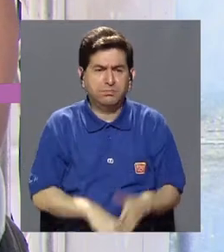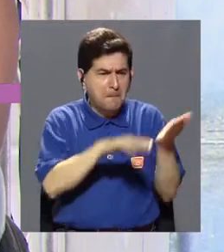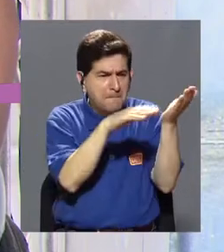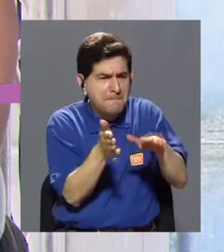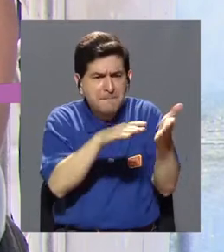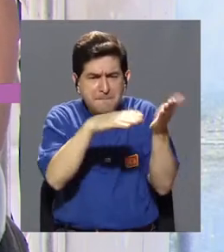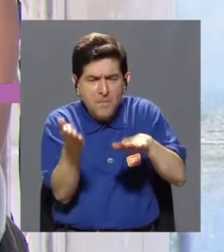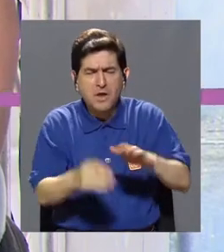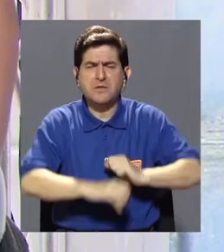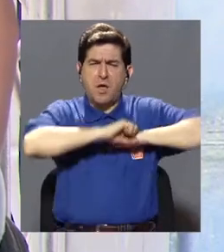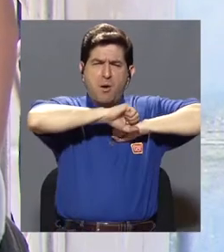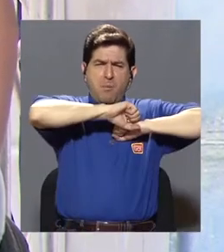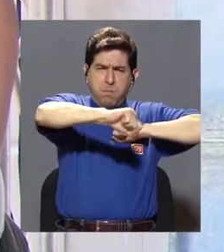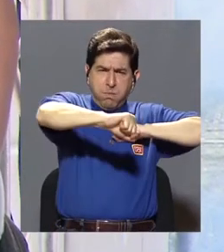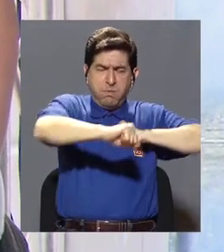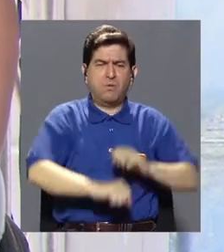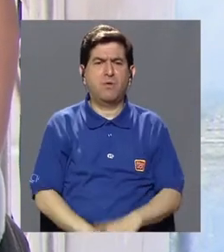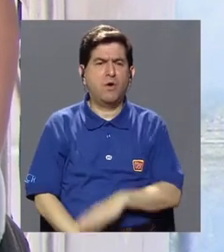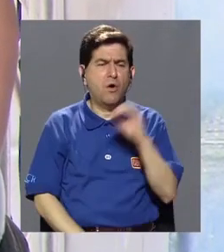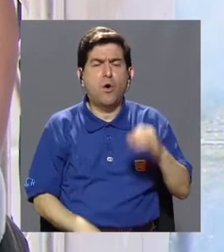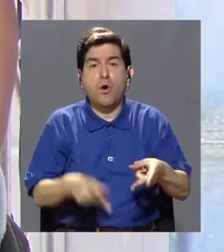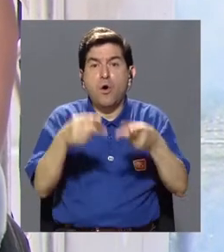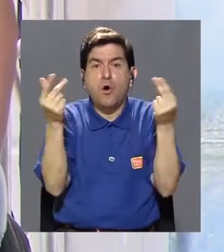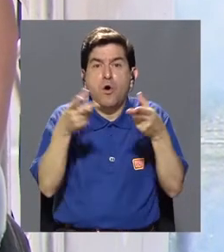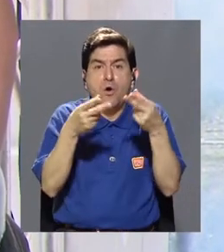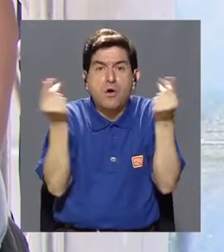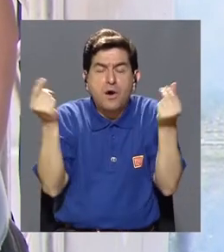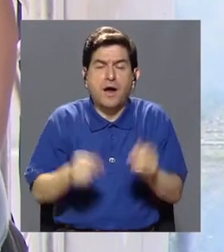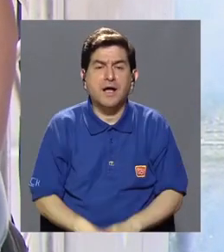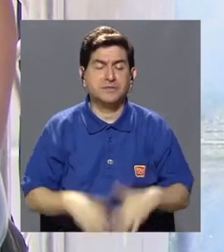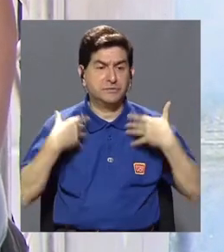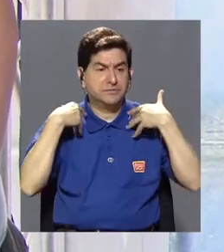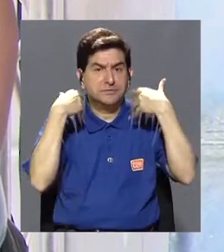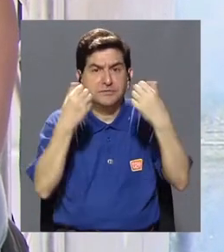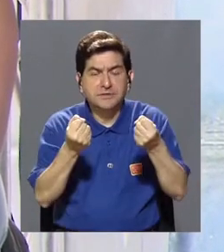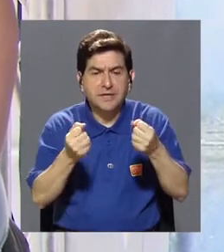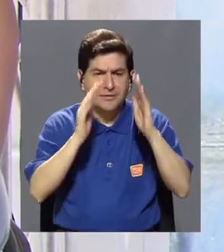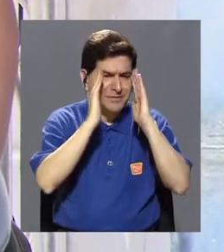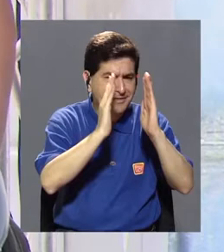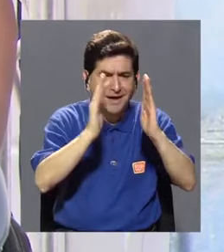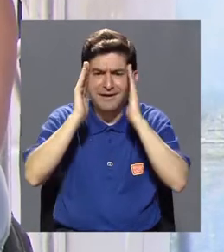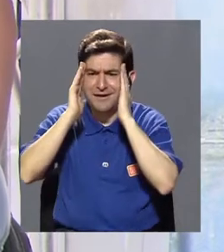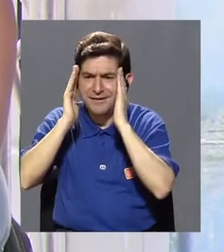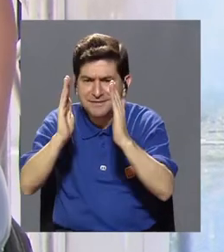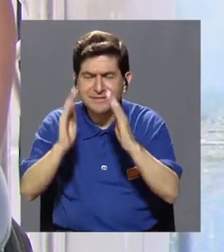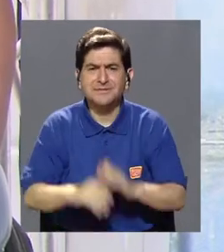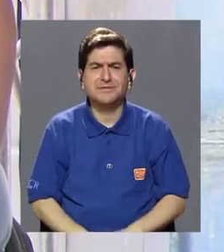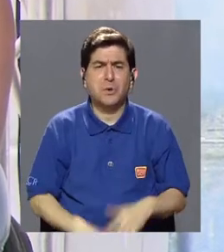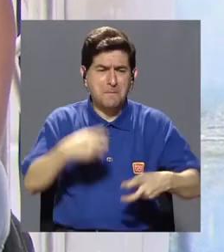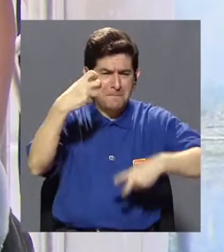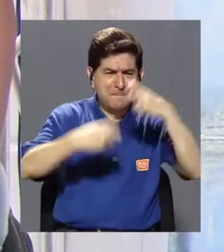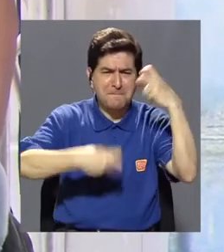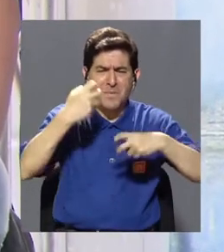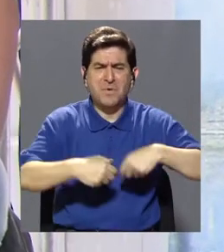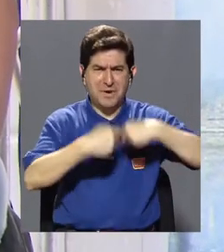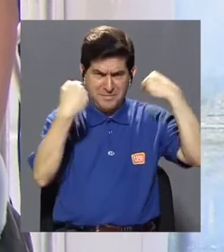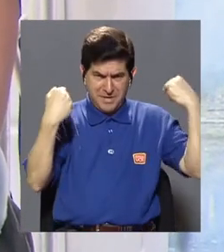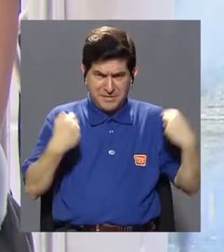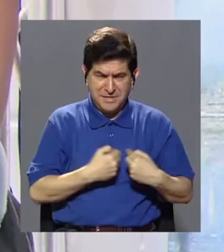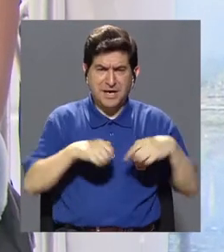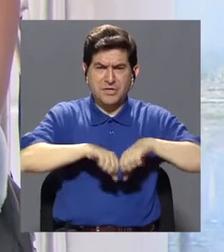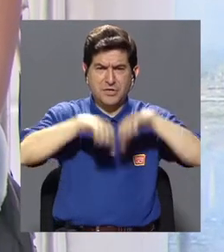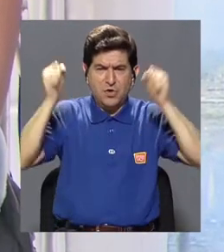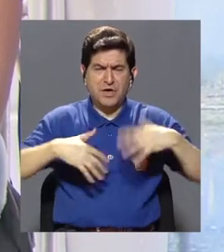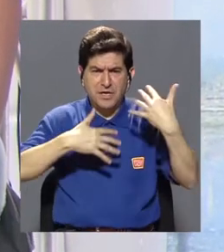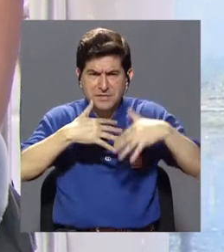alarma cómo las muertes por infarto, los gastos, los recursos en salud, en atención, de